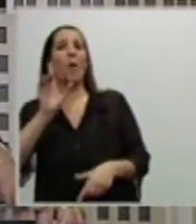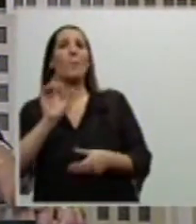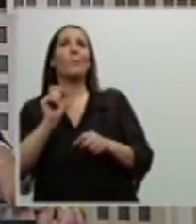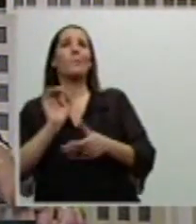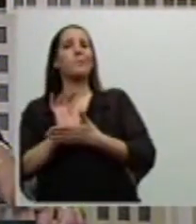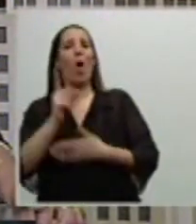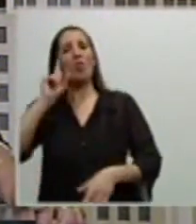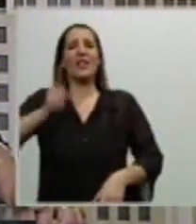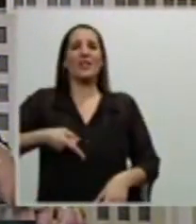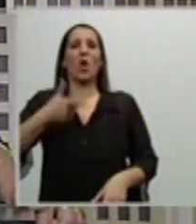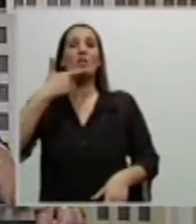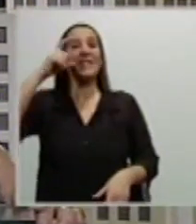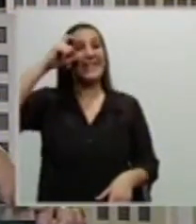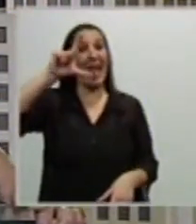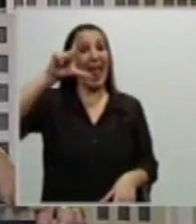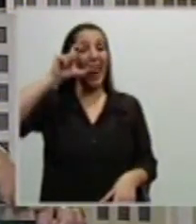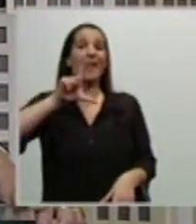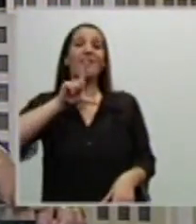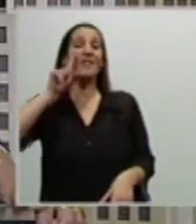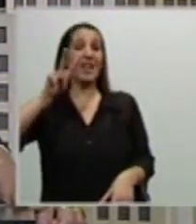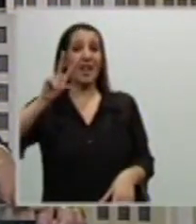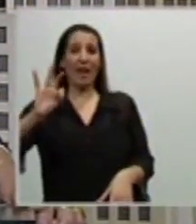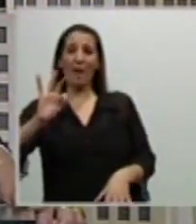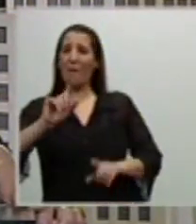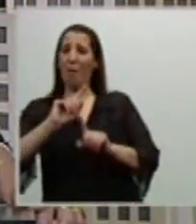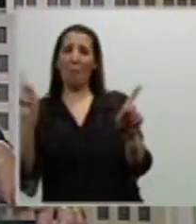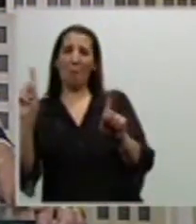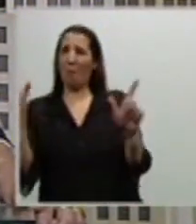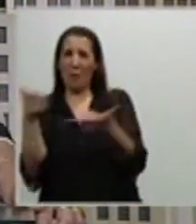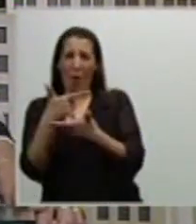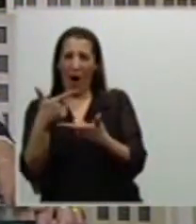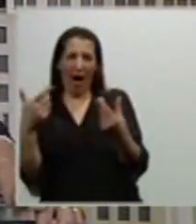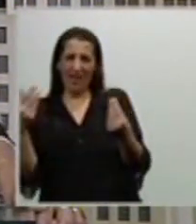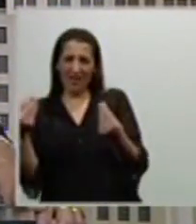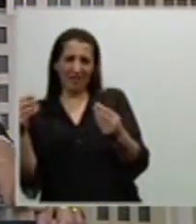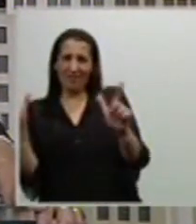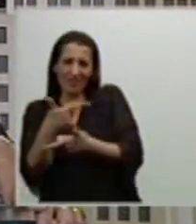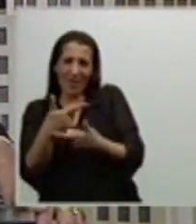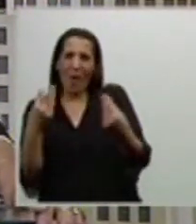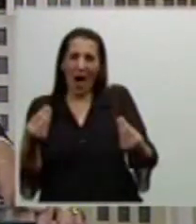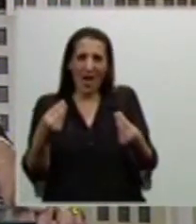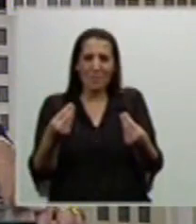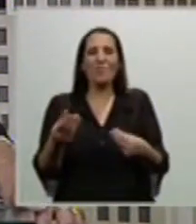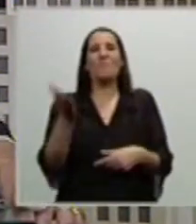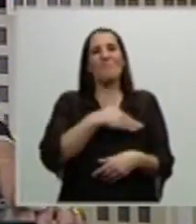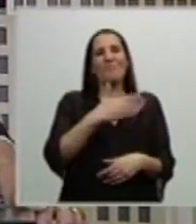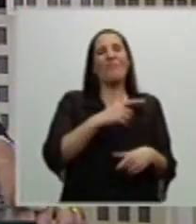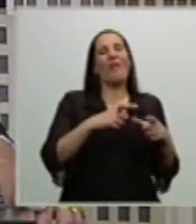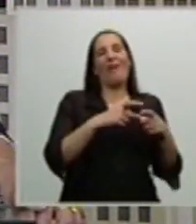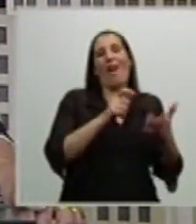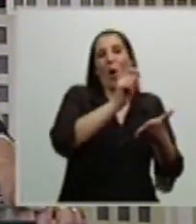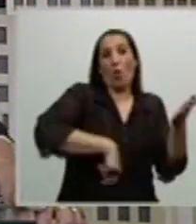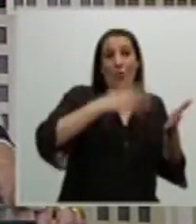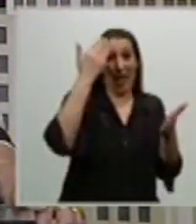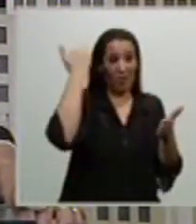de default están enumeradas del 92,4% de los bonos en el propio título, en el propio contrato.